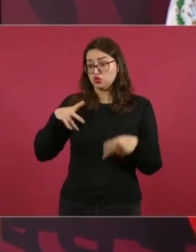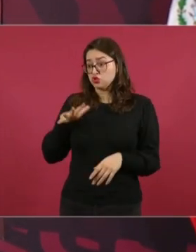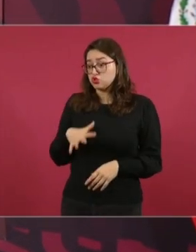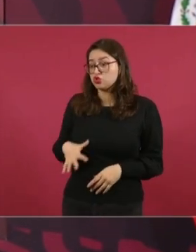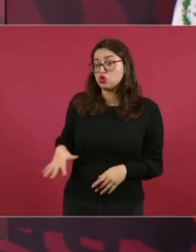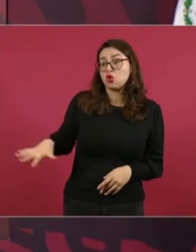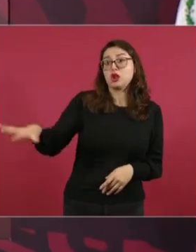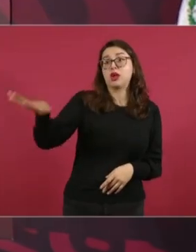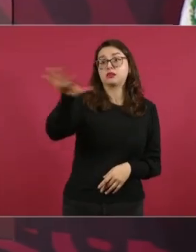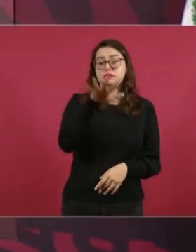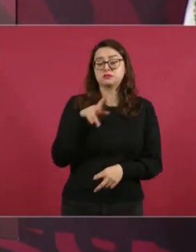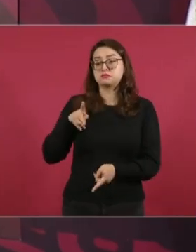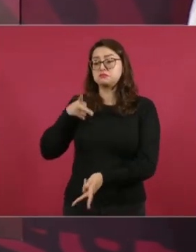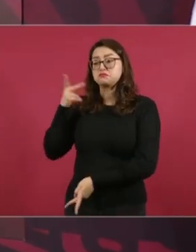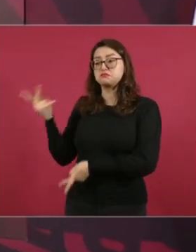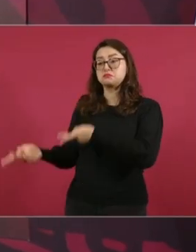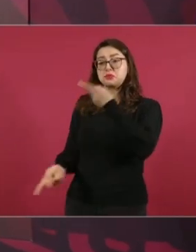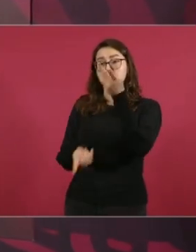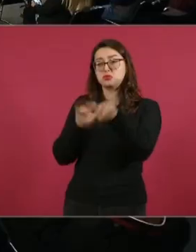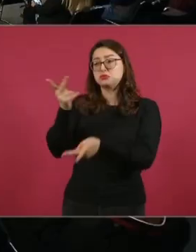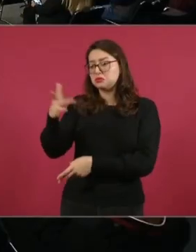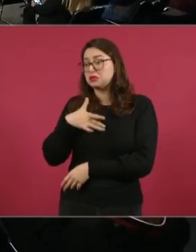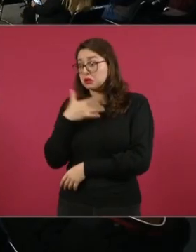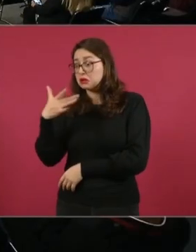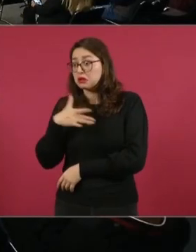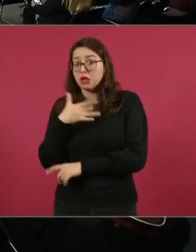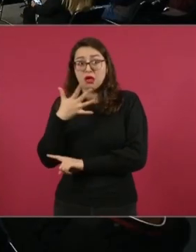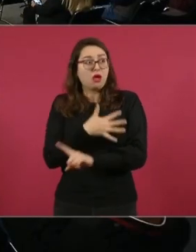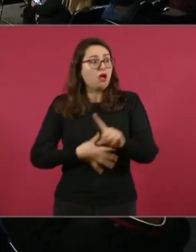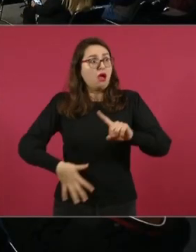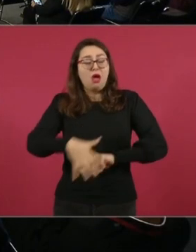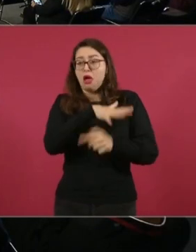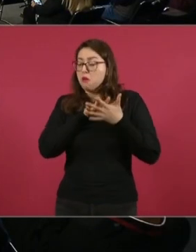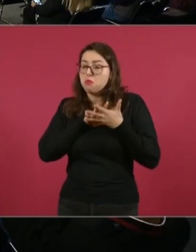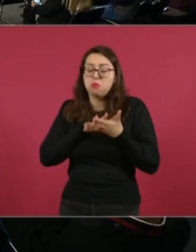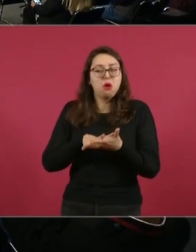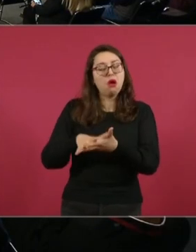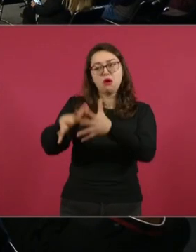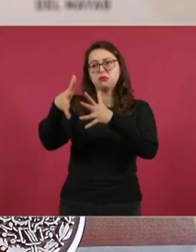Es de las más bajas en años.